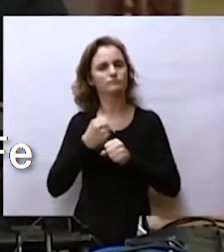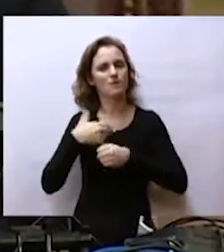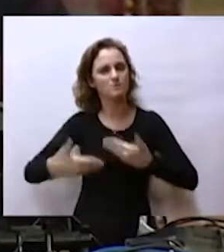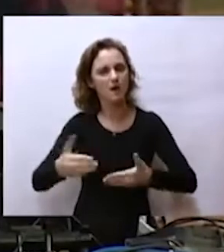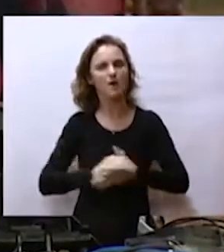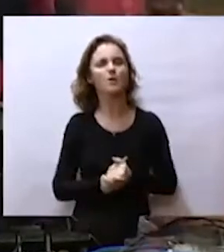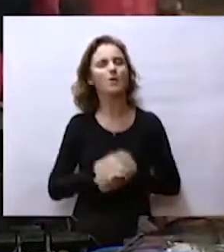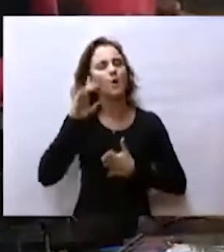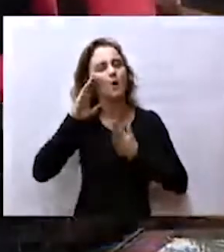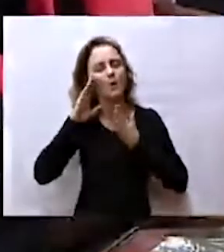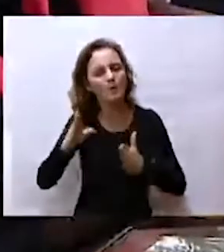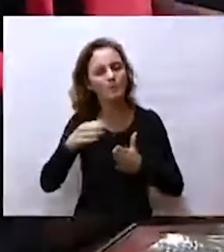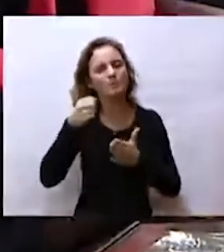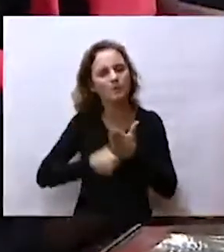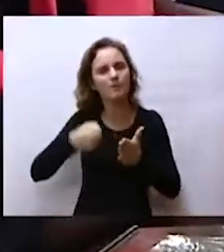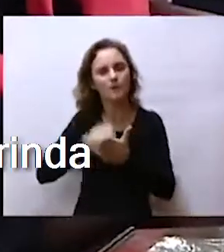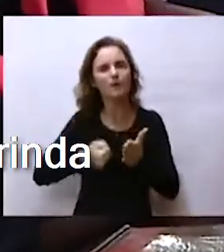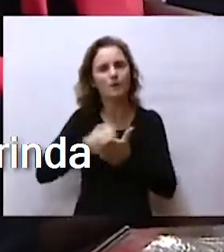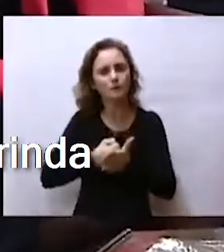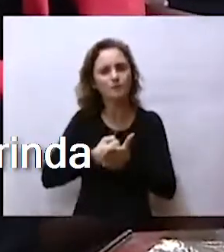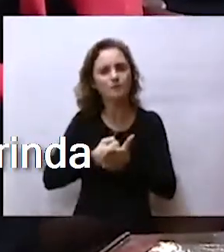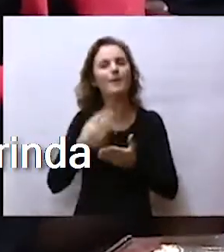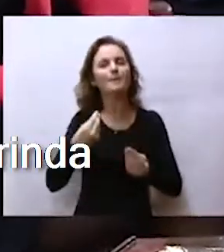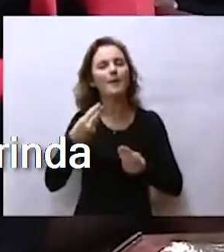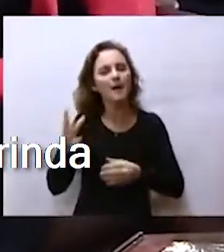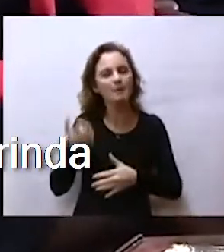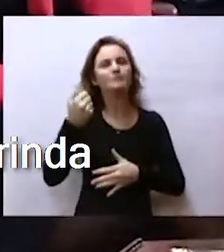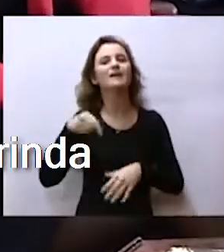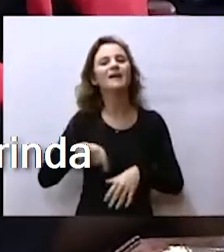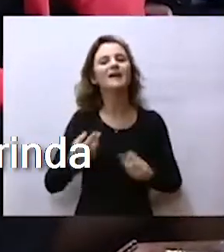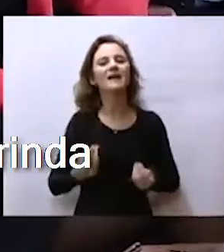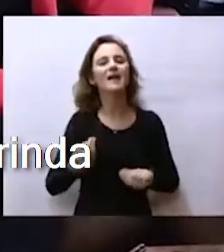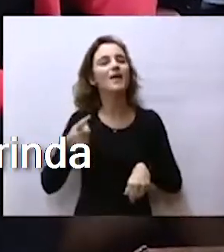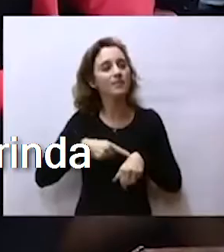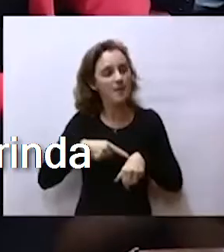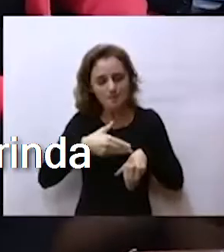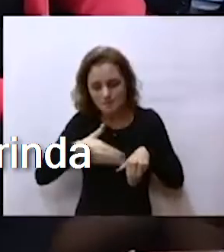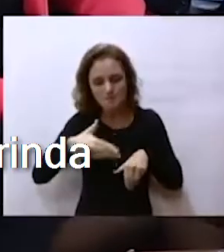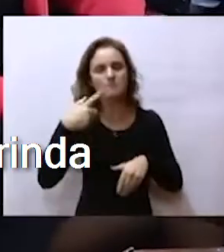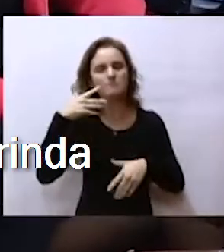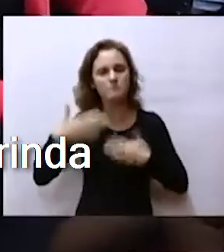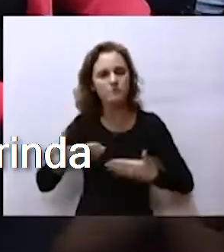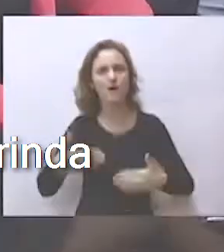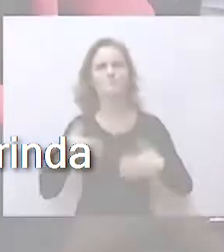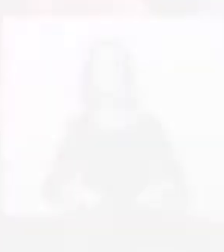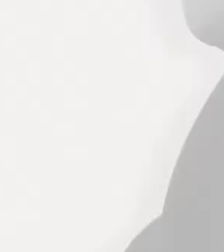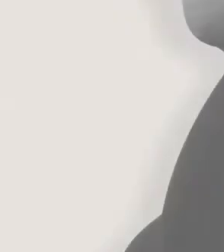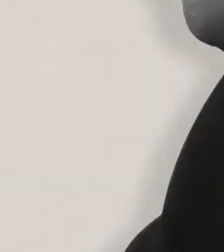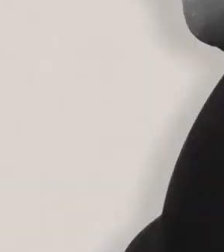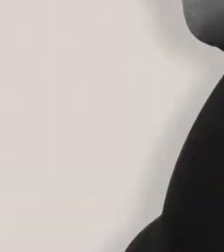compromiso, dedicación para lograr que el tiempo nos rinda al máximo posible.